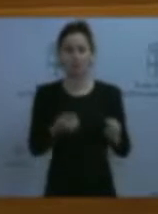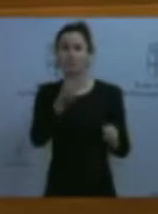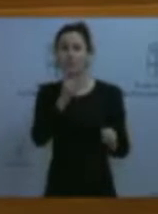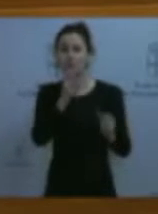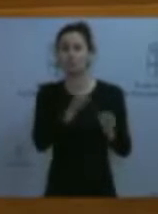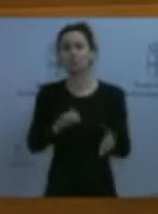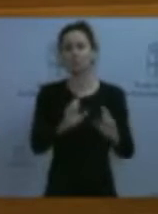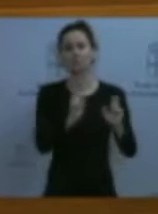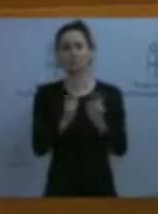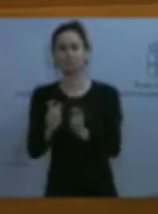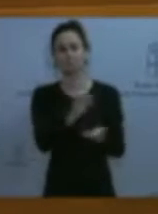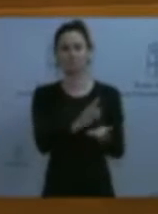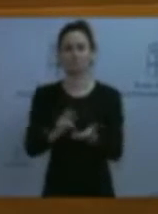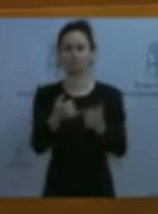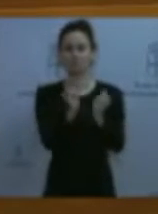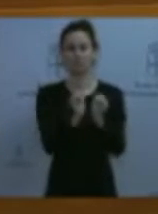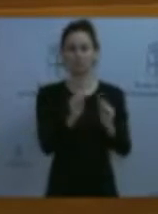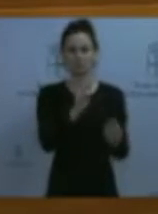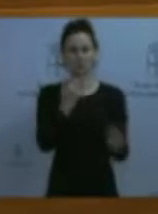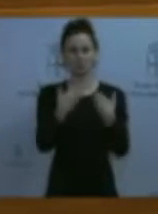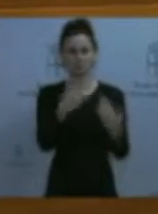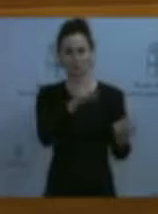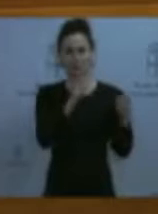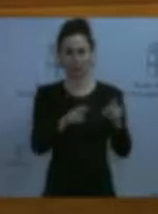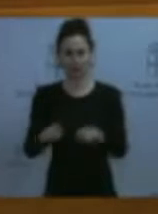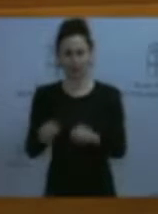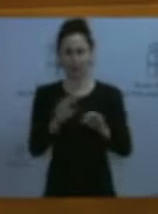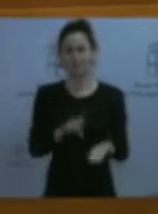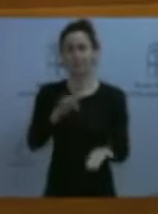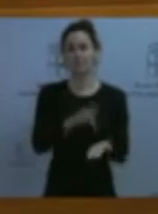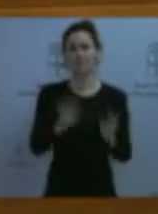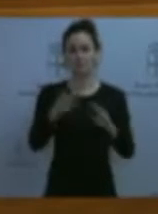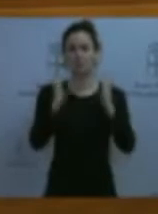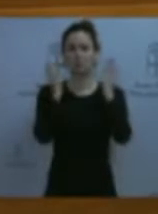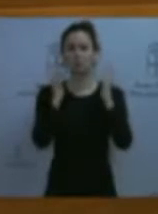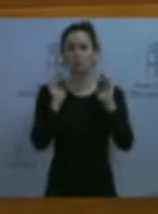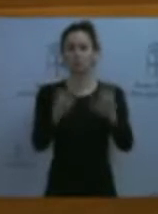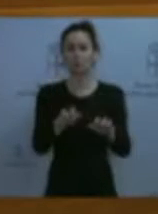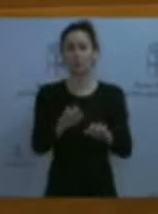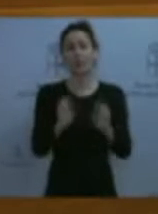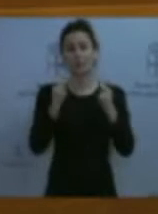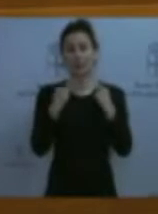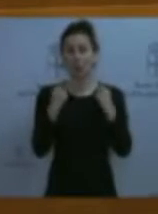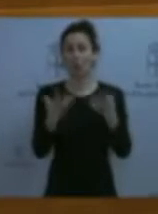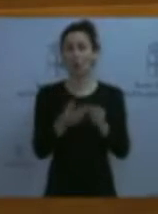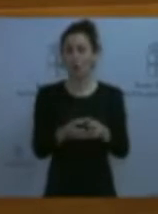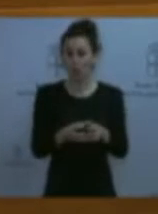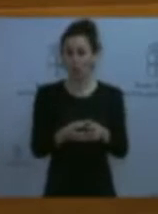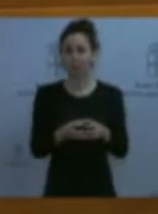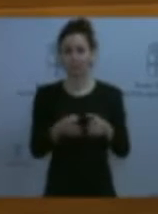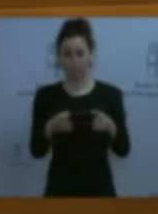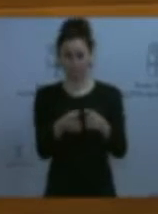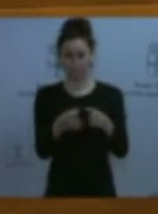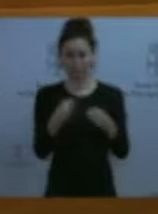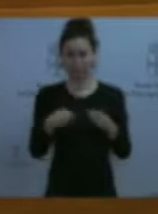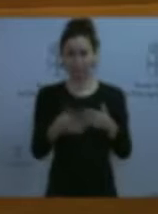diferentes consejos y a raíz de un encuentro que hubo en el Congreso de los Diputados con el sector pesquero artesanal,